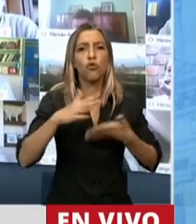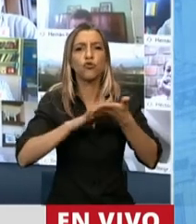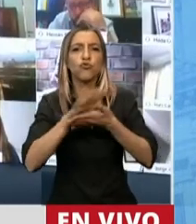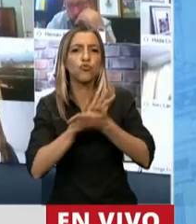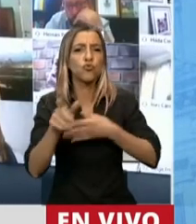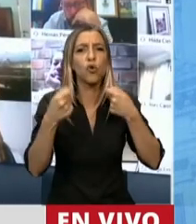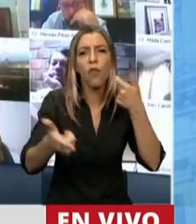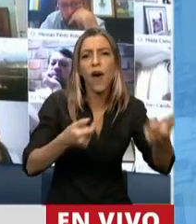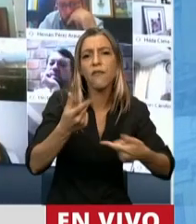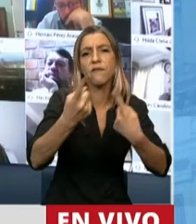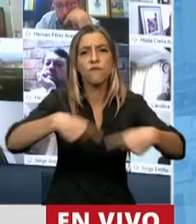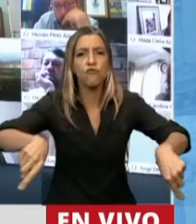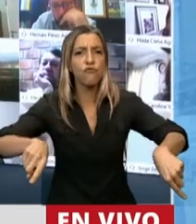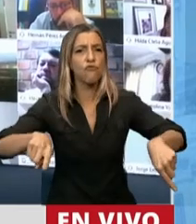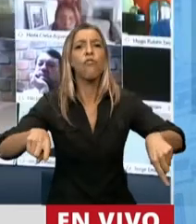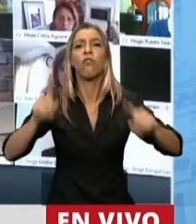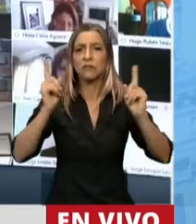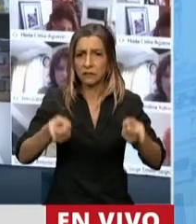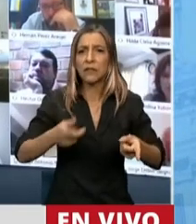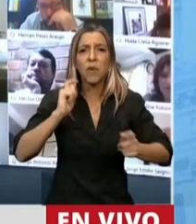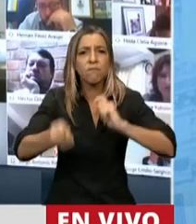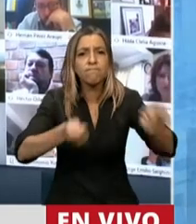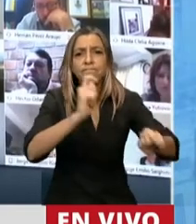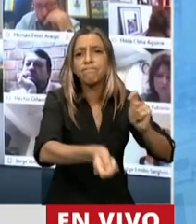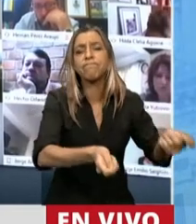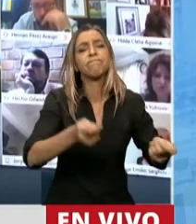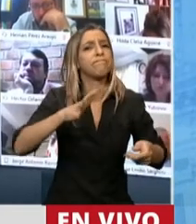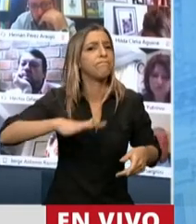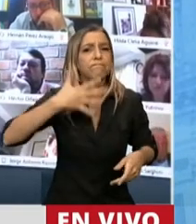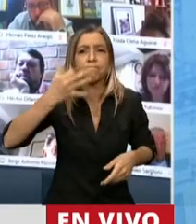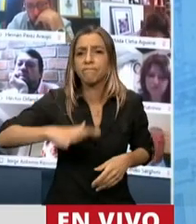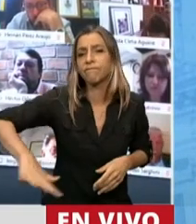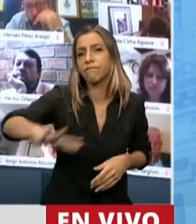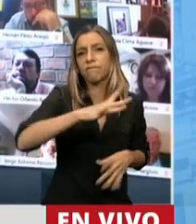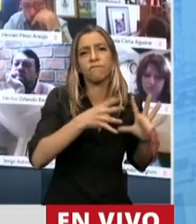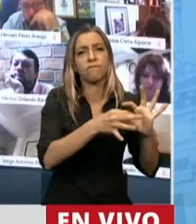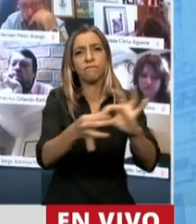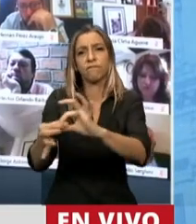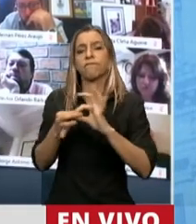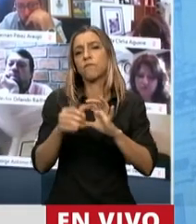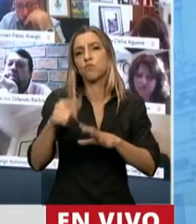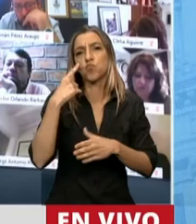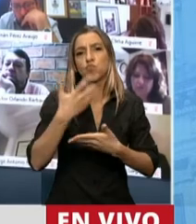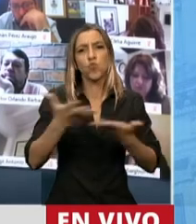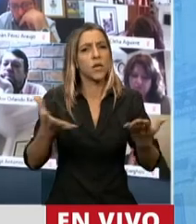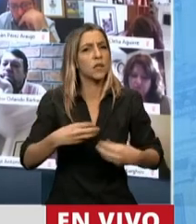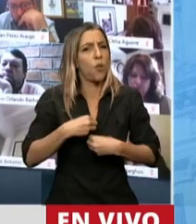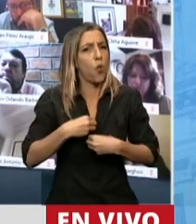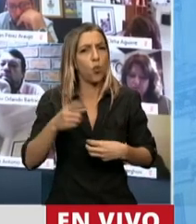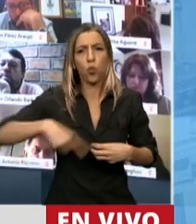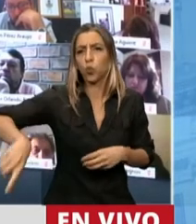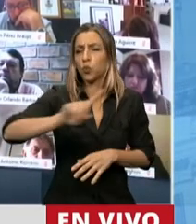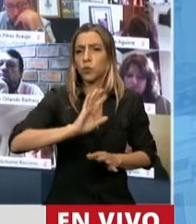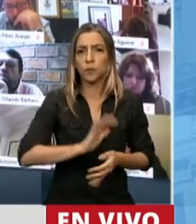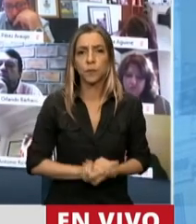concretas, con donaciones, realmente ha sido una manifestación real de ciudadanía y de voluntariado.